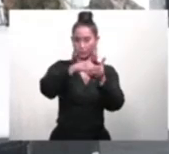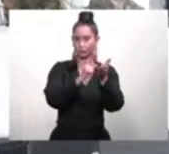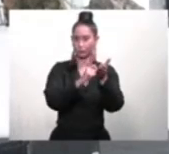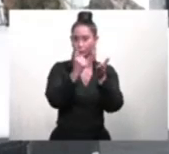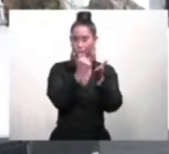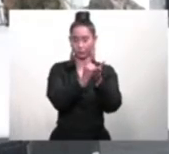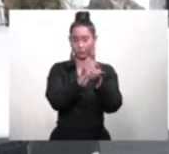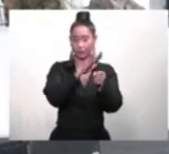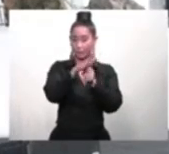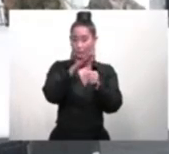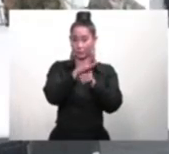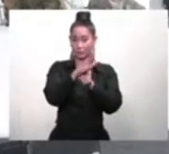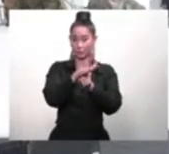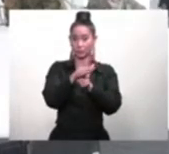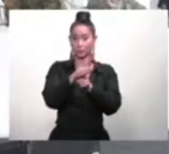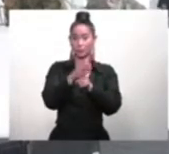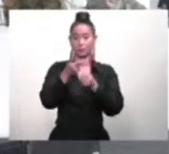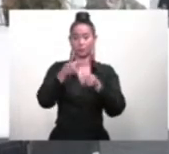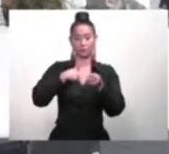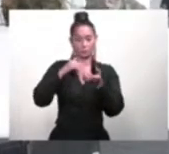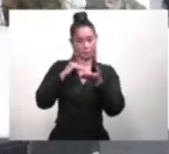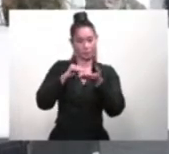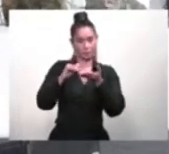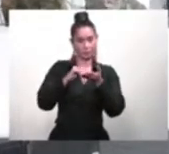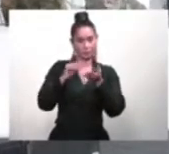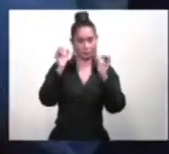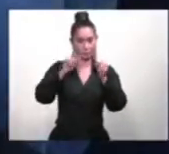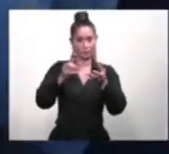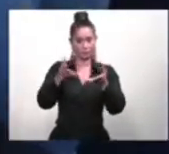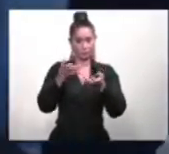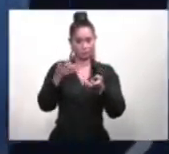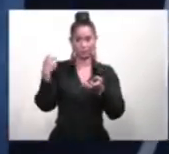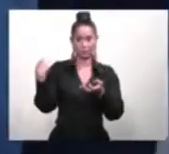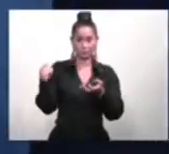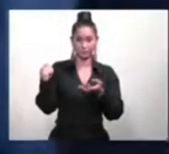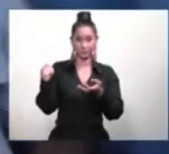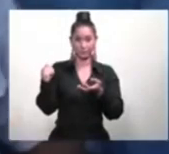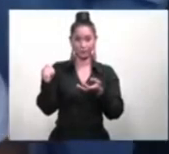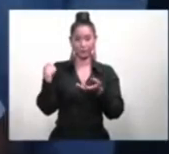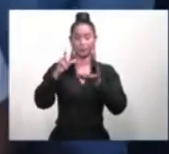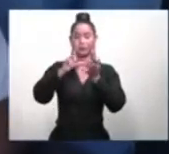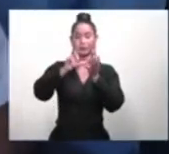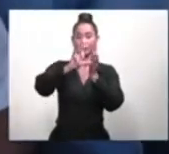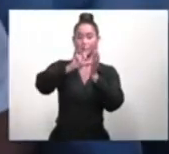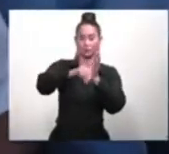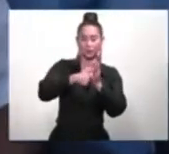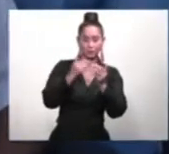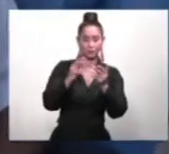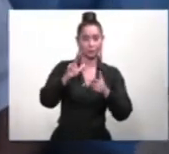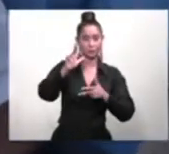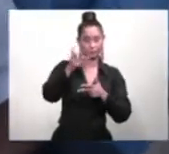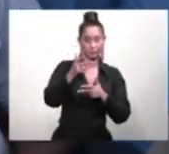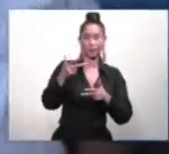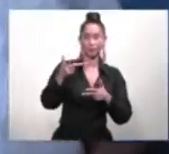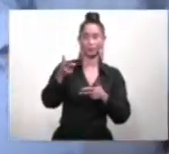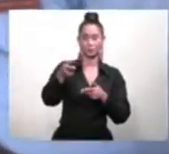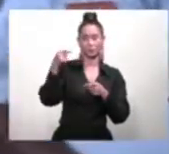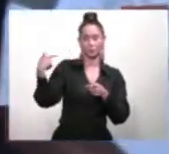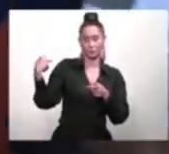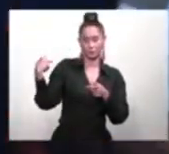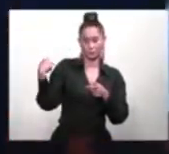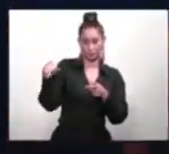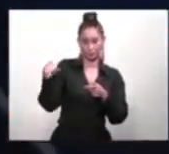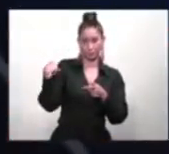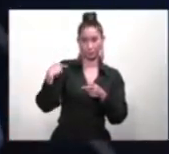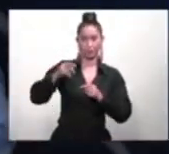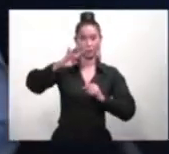se completa el consentimiento informado, se procede a la vacunación y se deja